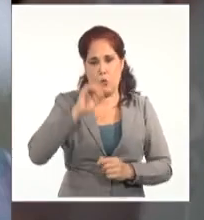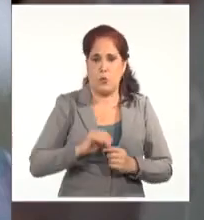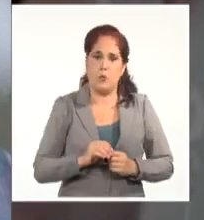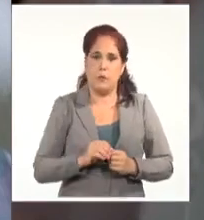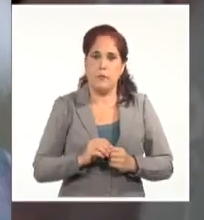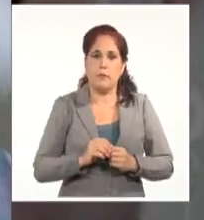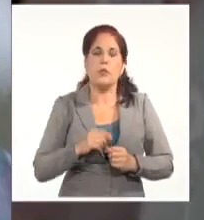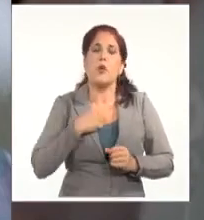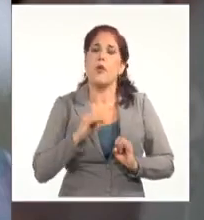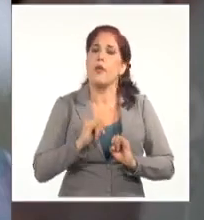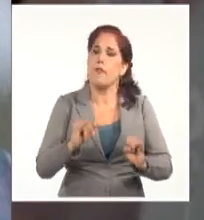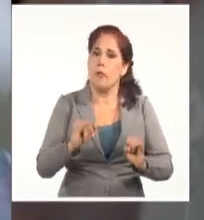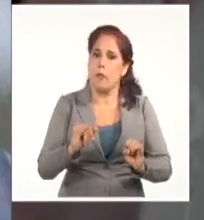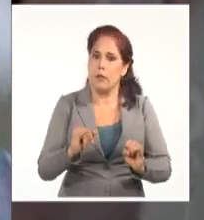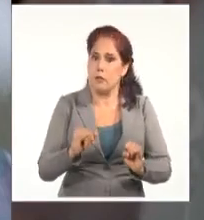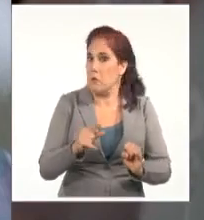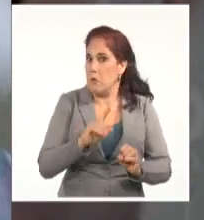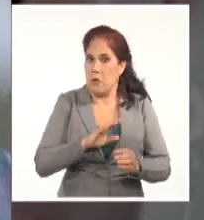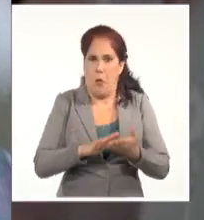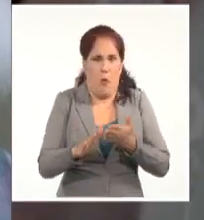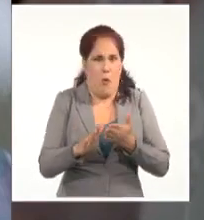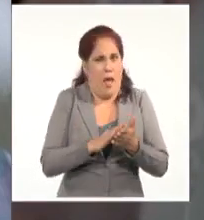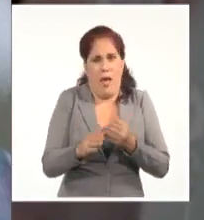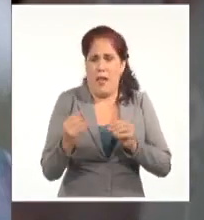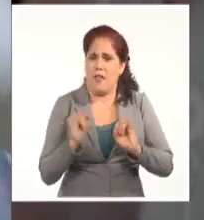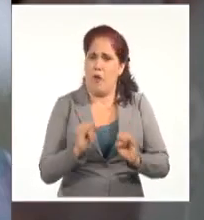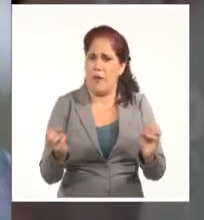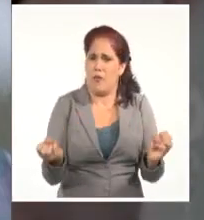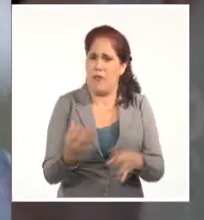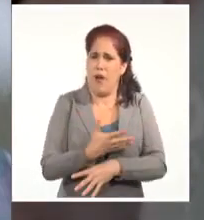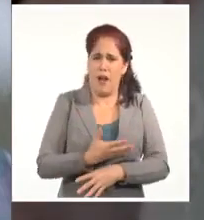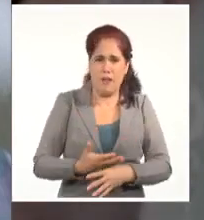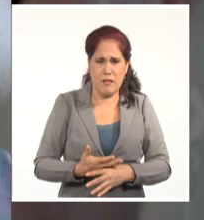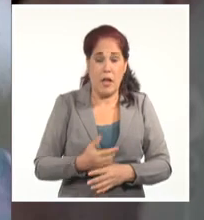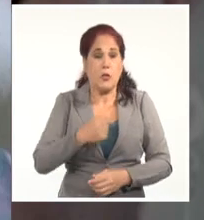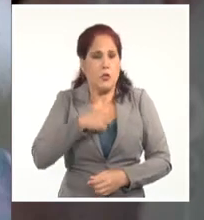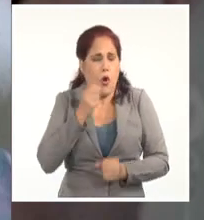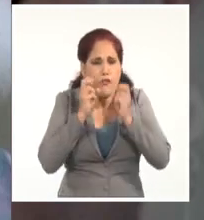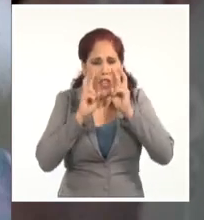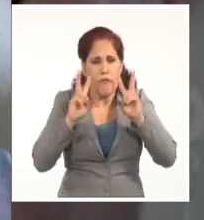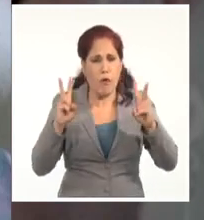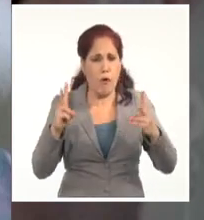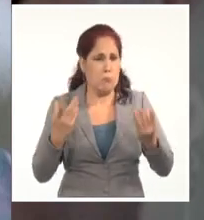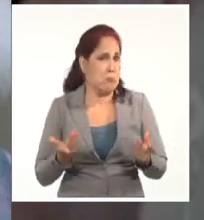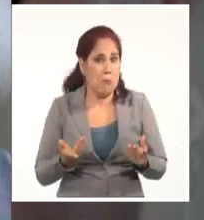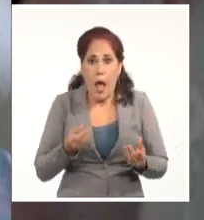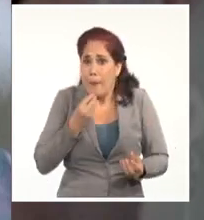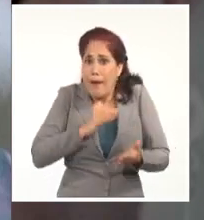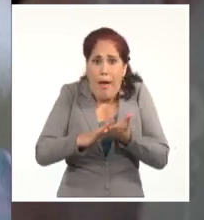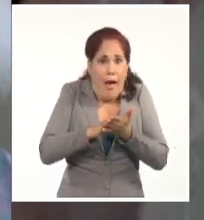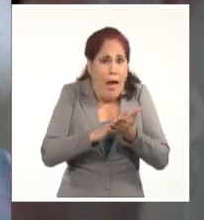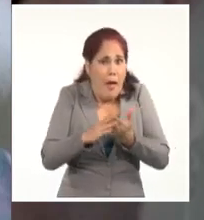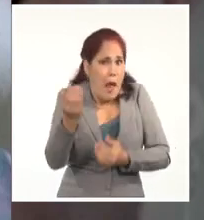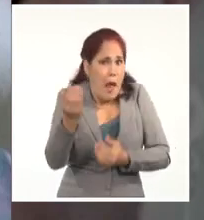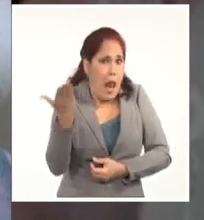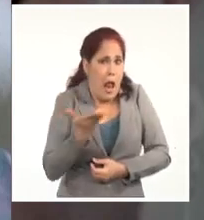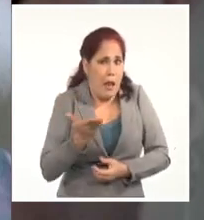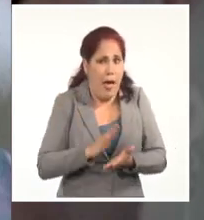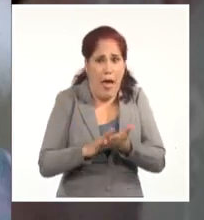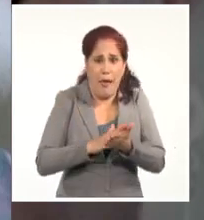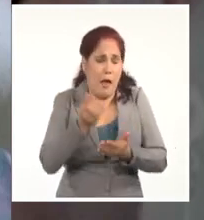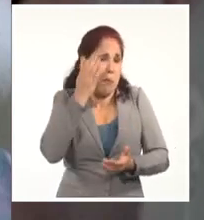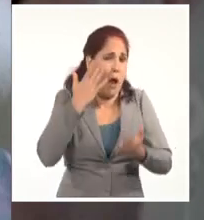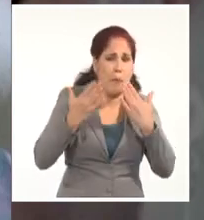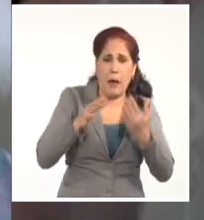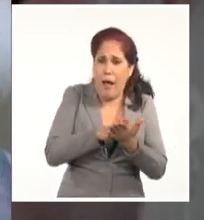informarle, caballero, que no se dejen engañar y manipular por nadie. Yo estoy vivo, a mí nadie me lo vuelve, yo no me meto